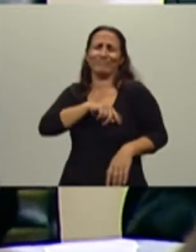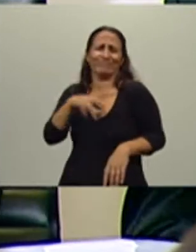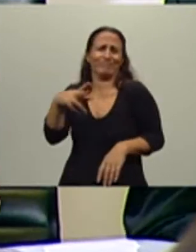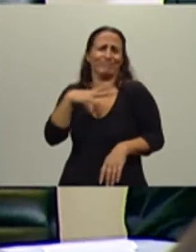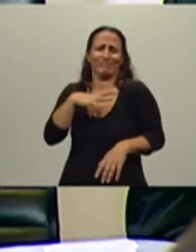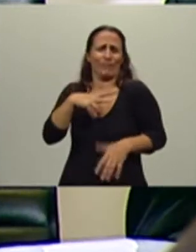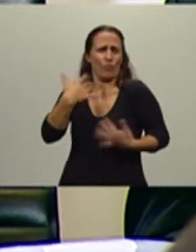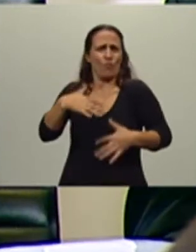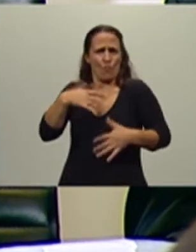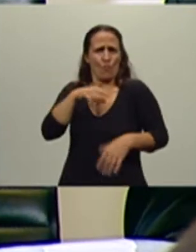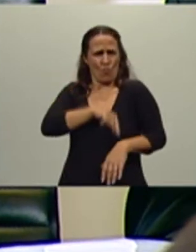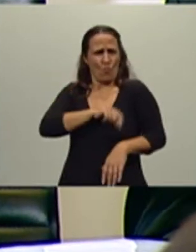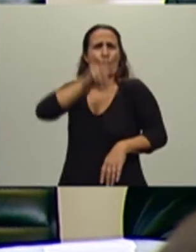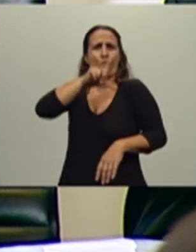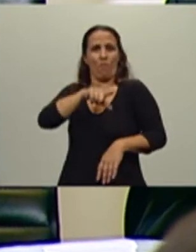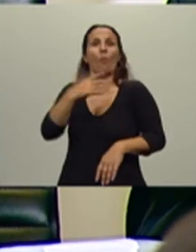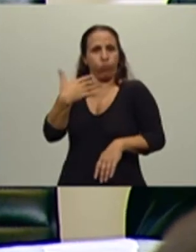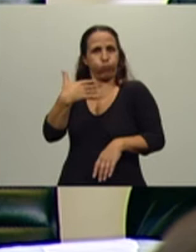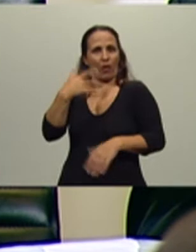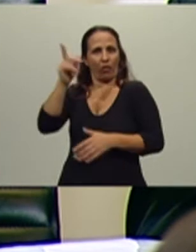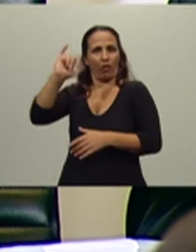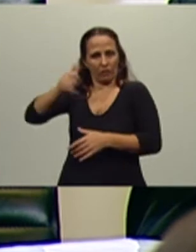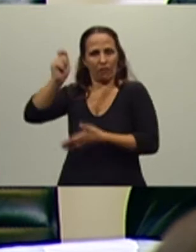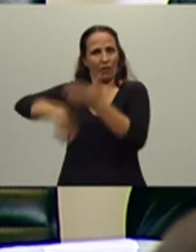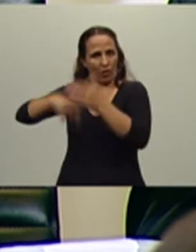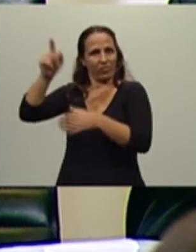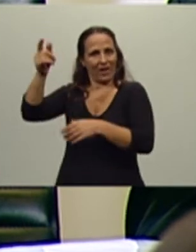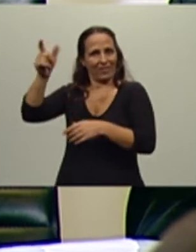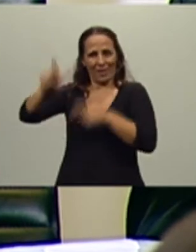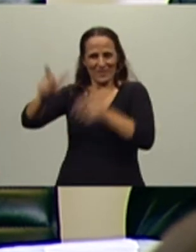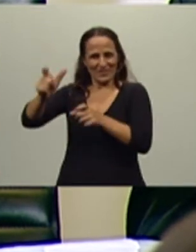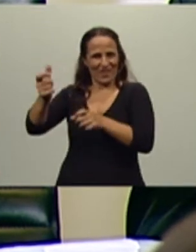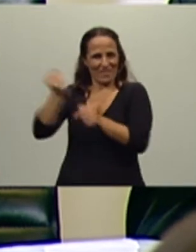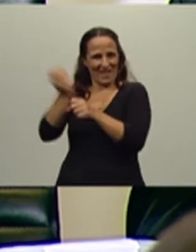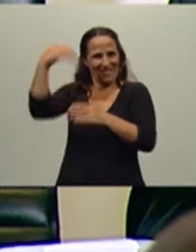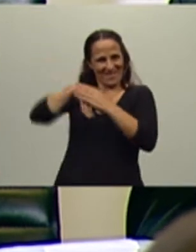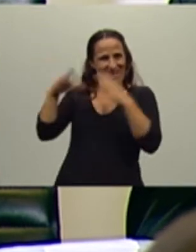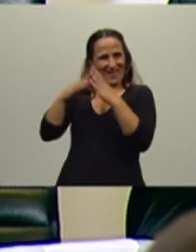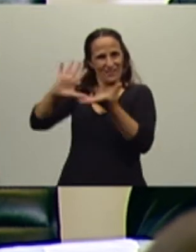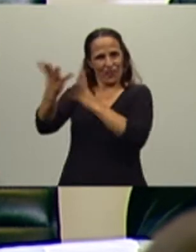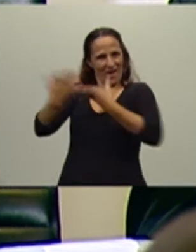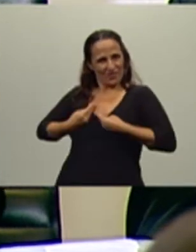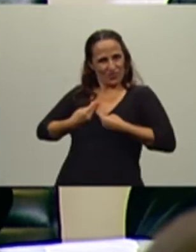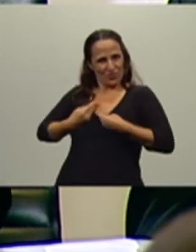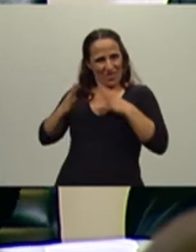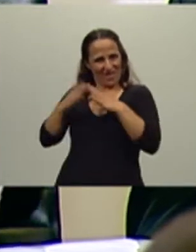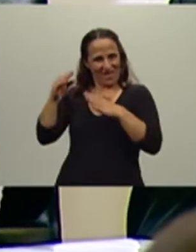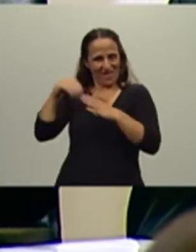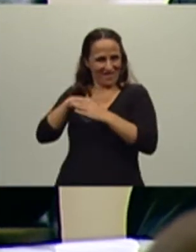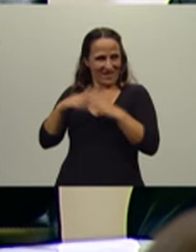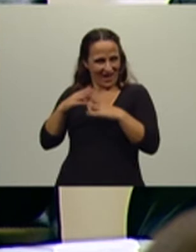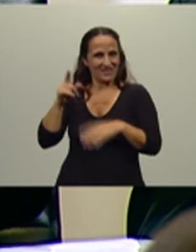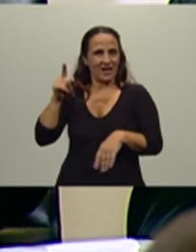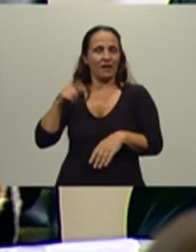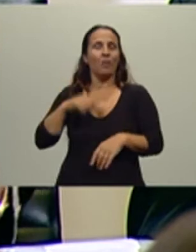dinero puede acceder a tener personal que la ayuda en el hogar en los